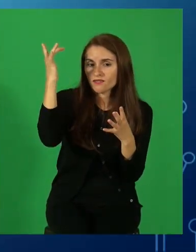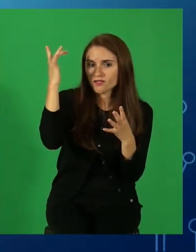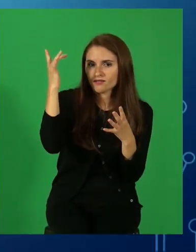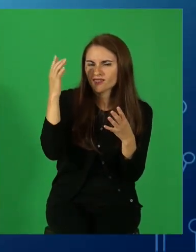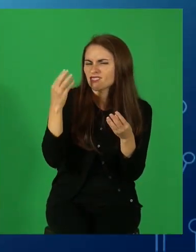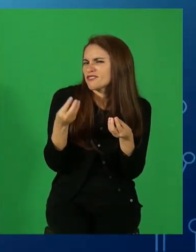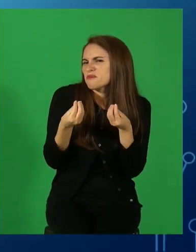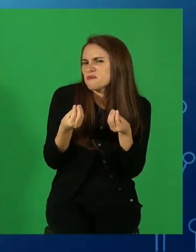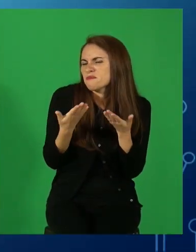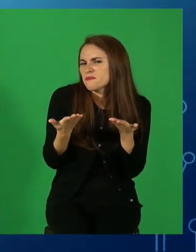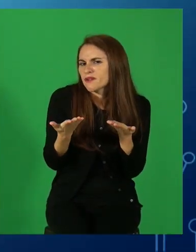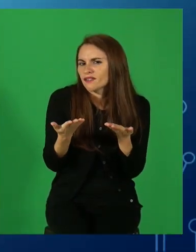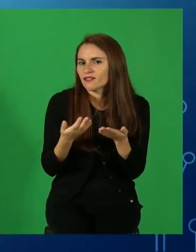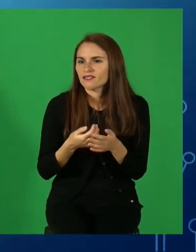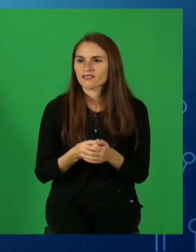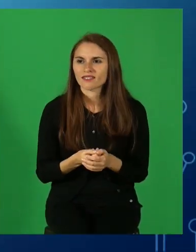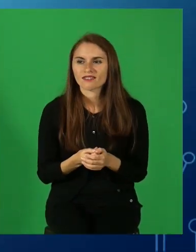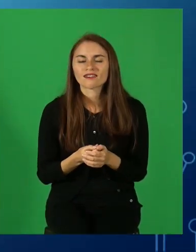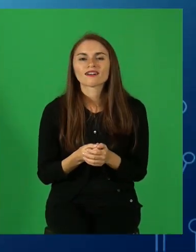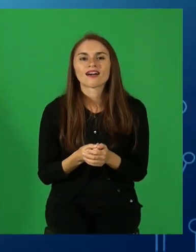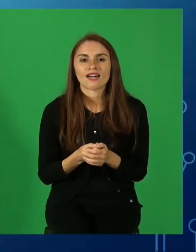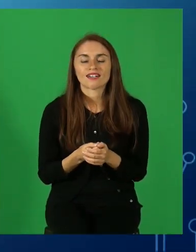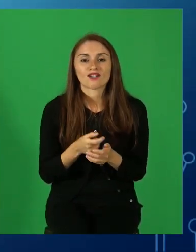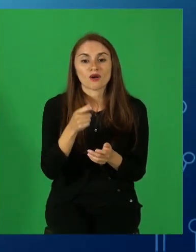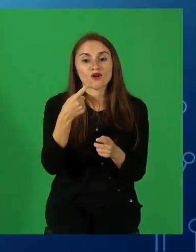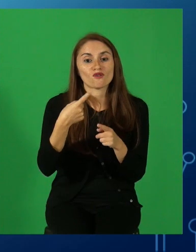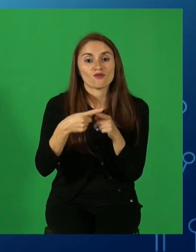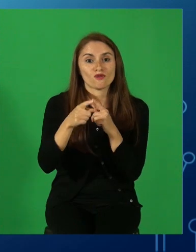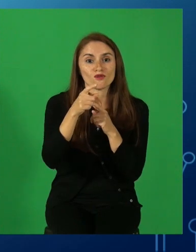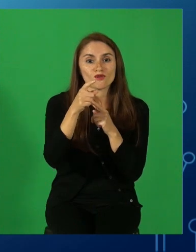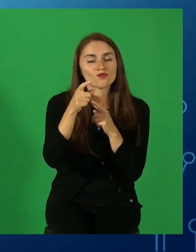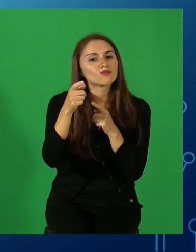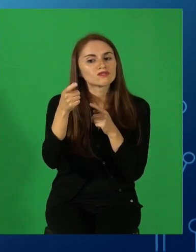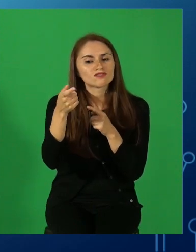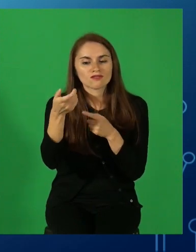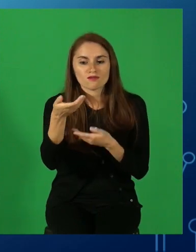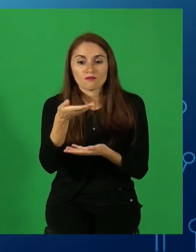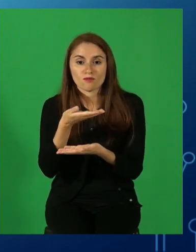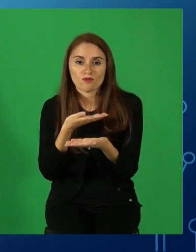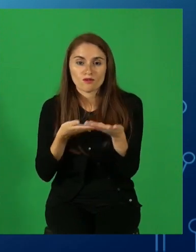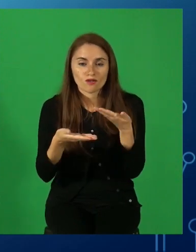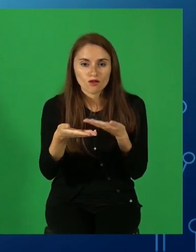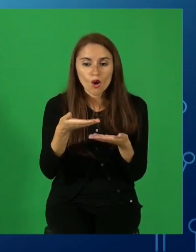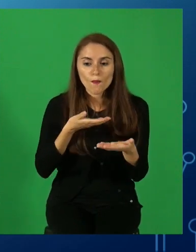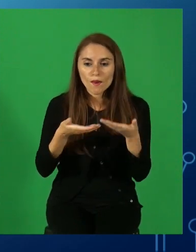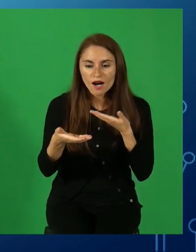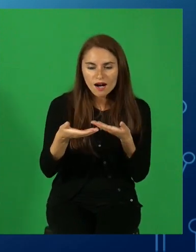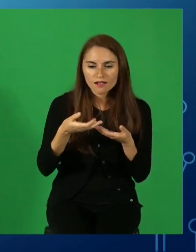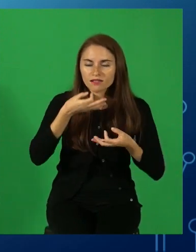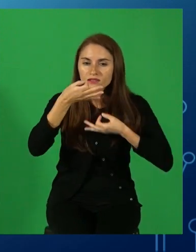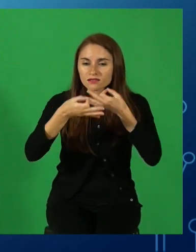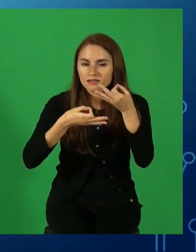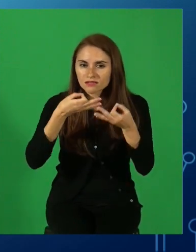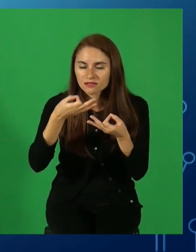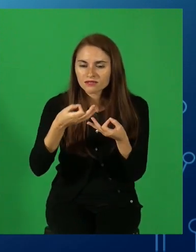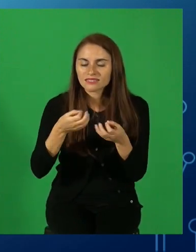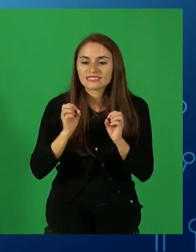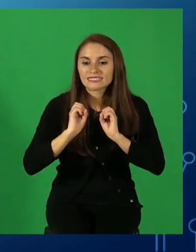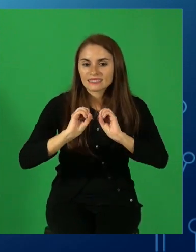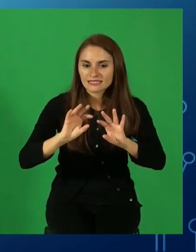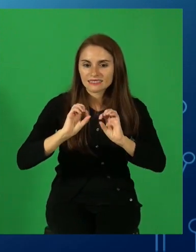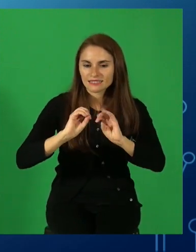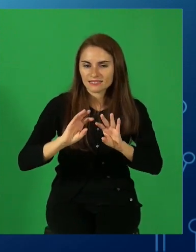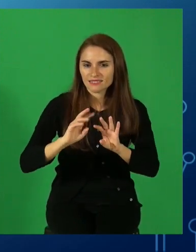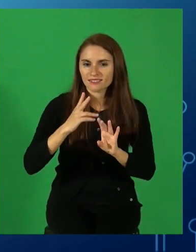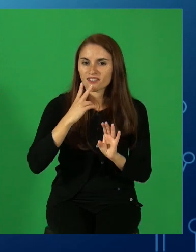sirve esta sabiduría? Para compartirla a través de consejos que van enseñando de la